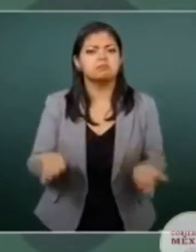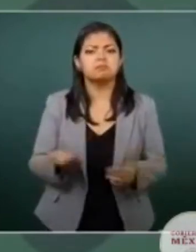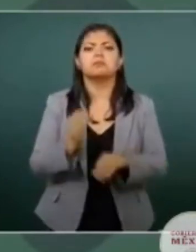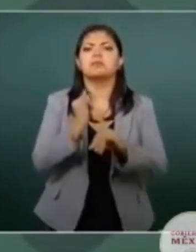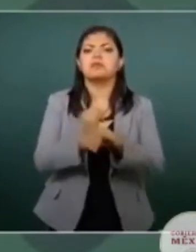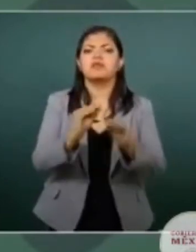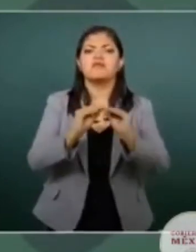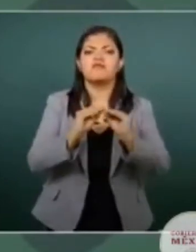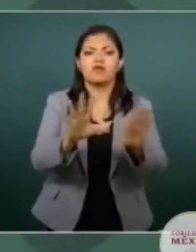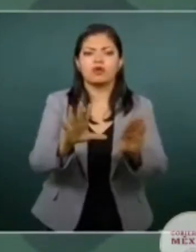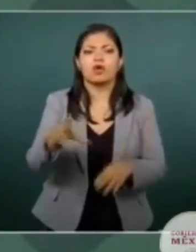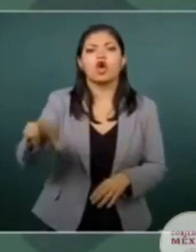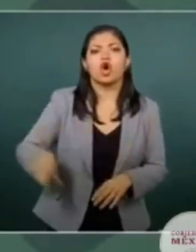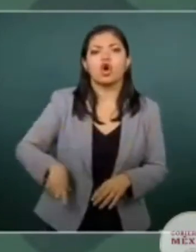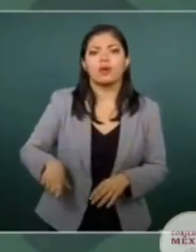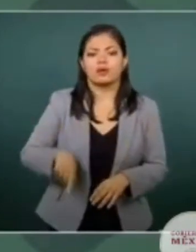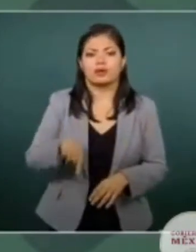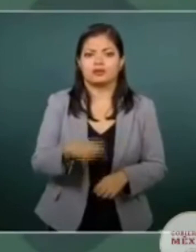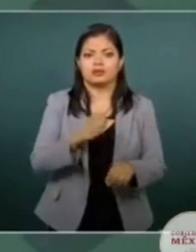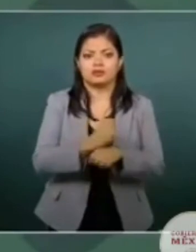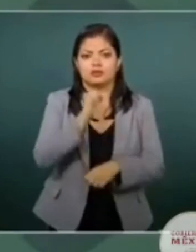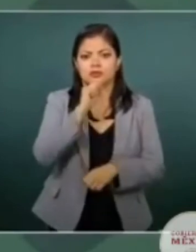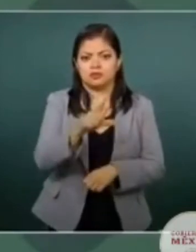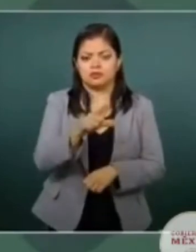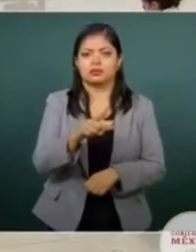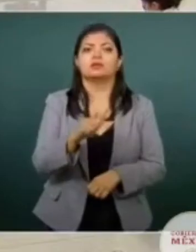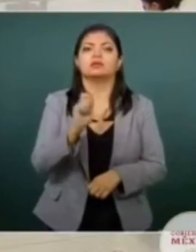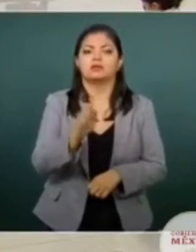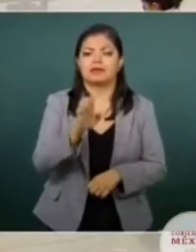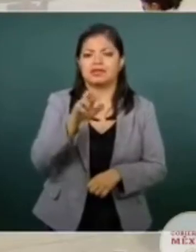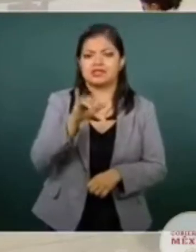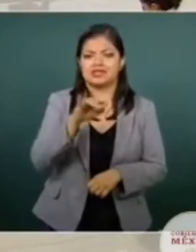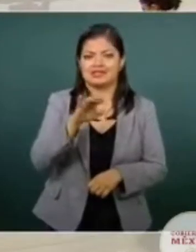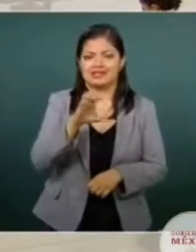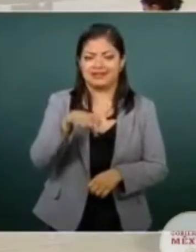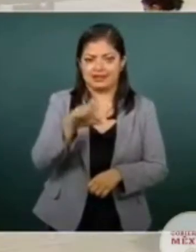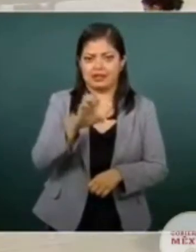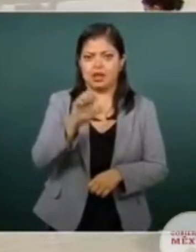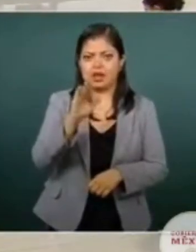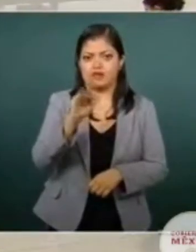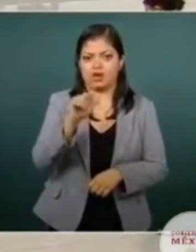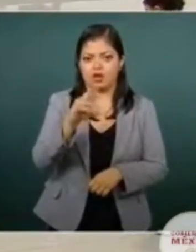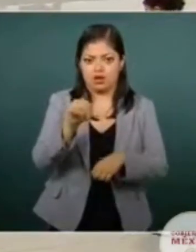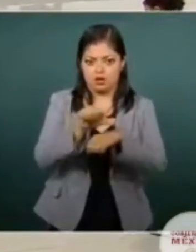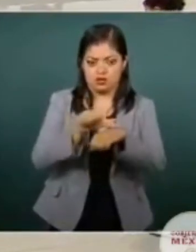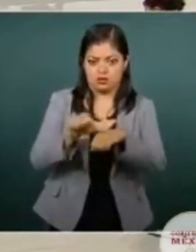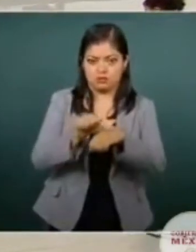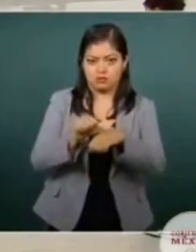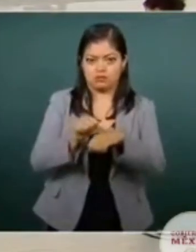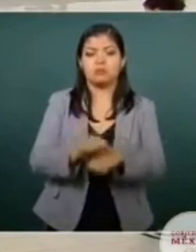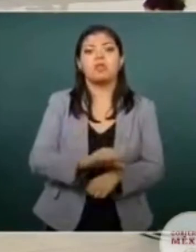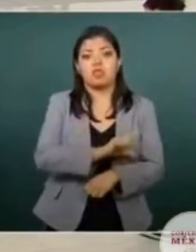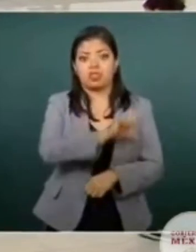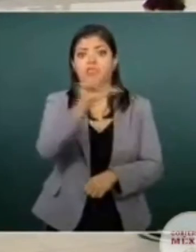del gobernador de Jalisco, Enrique Alfaro, y posteriormente informaría